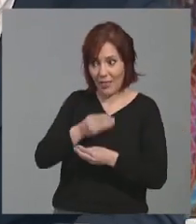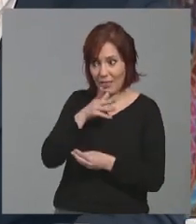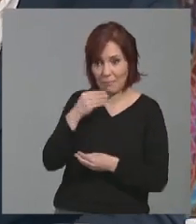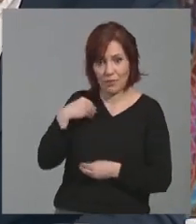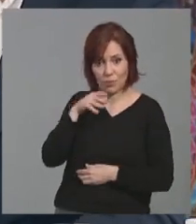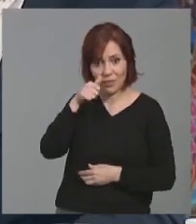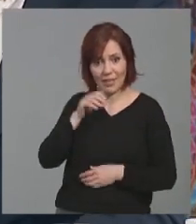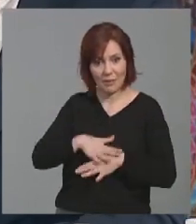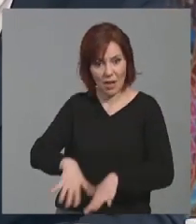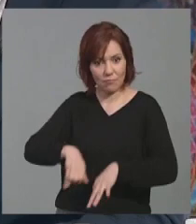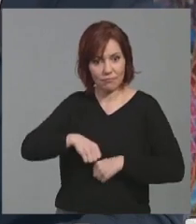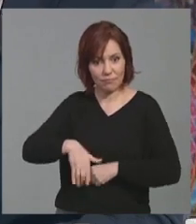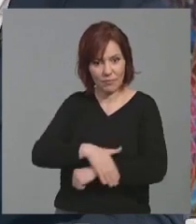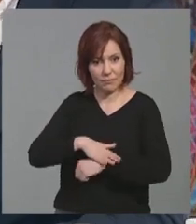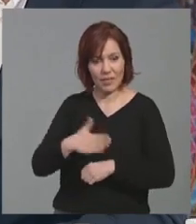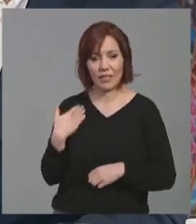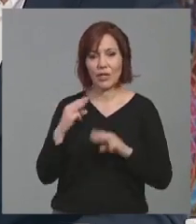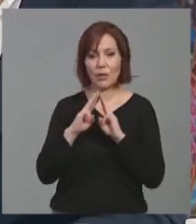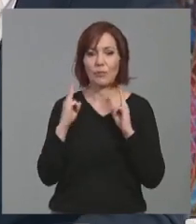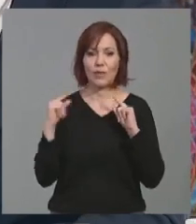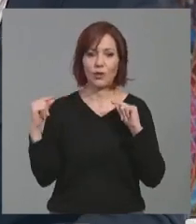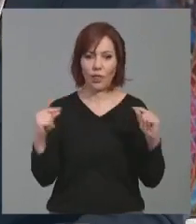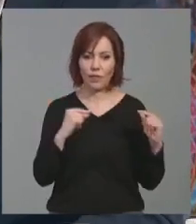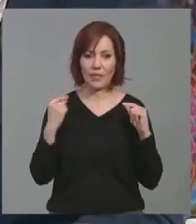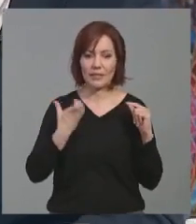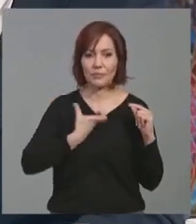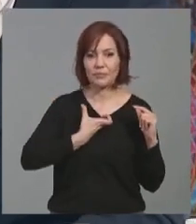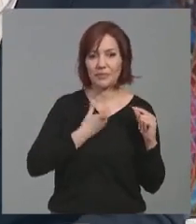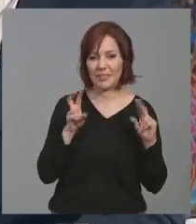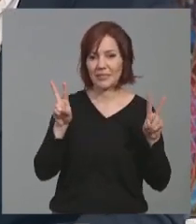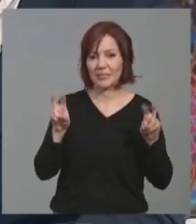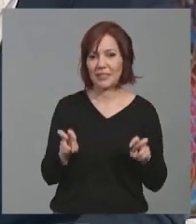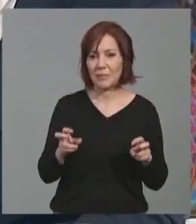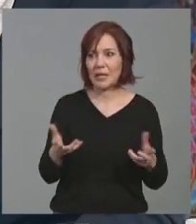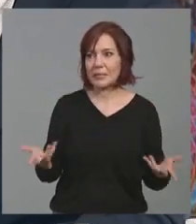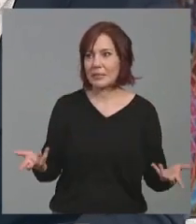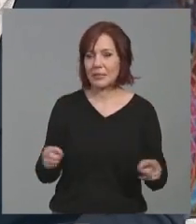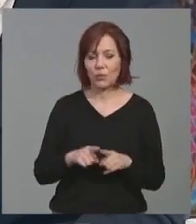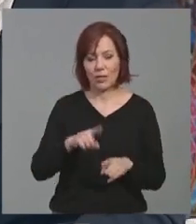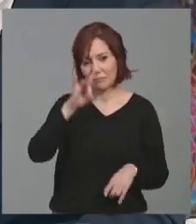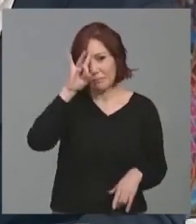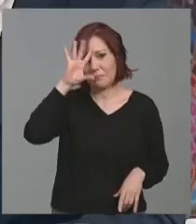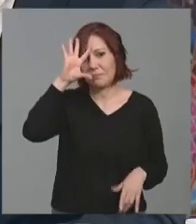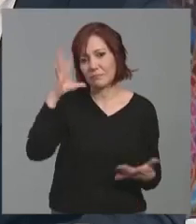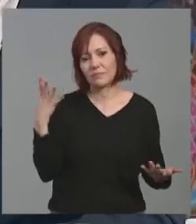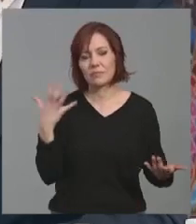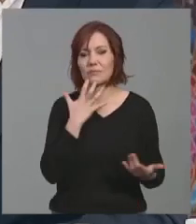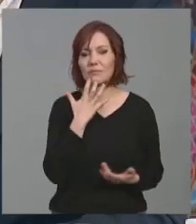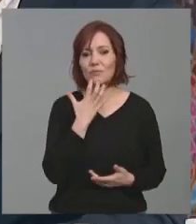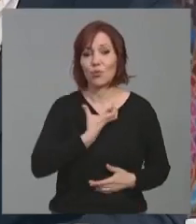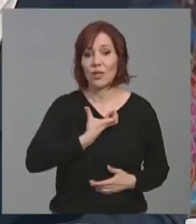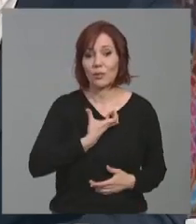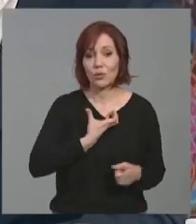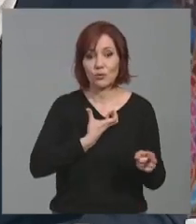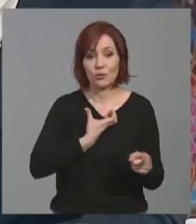en la Moncloa, porque a veces, anoche teníamos pleno y debateamos a nivel local algunas de estas cuestiones, y es sorprendente que en municipios de la región de